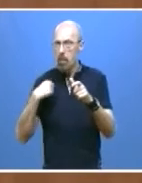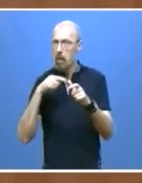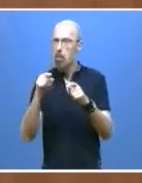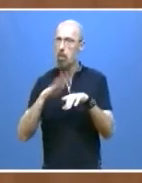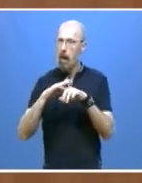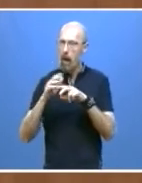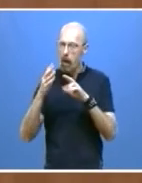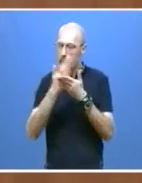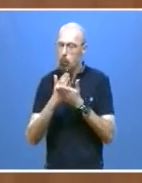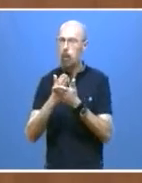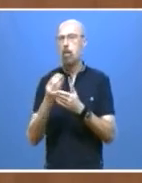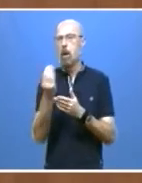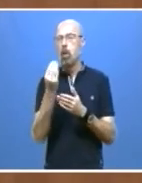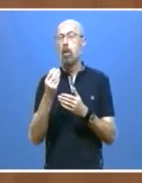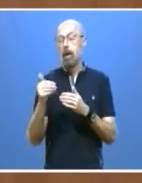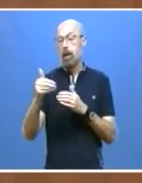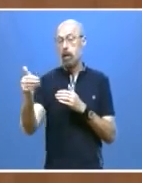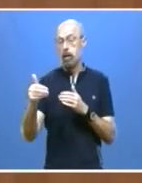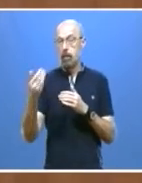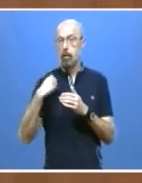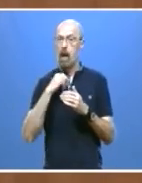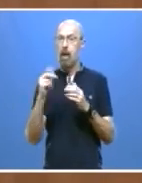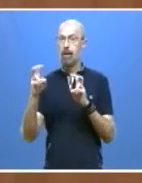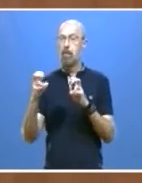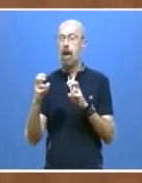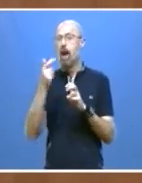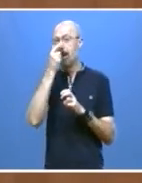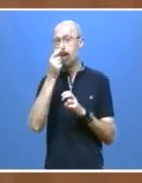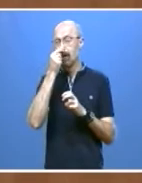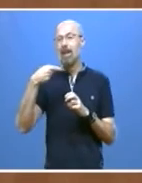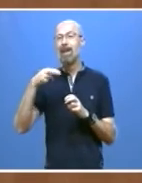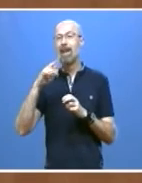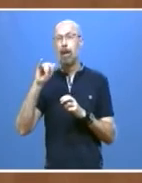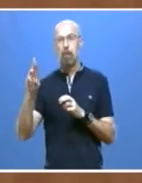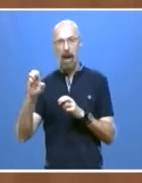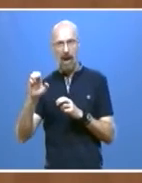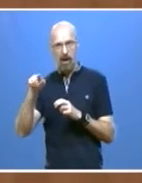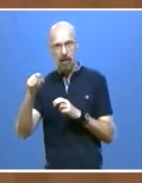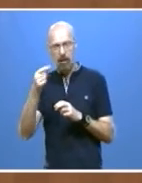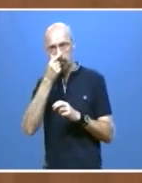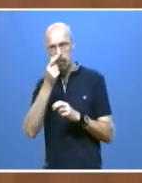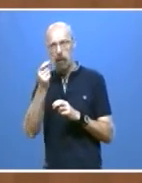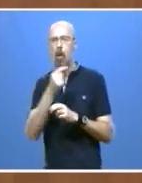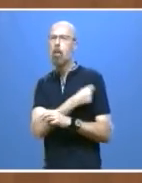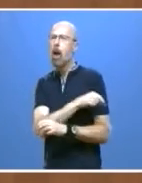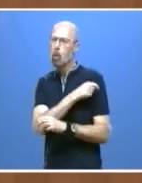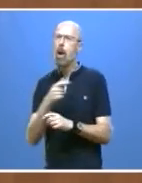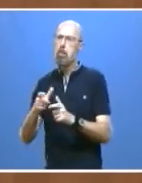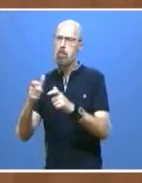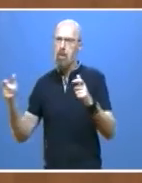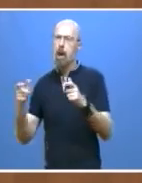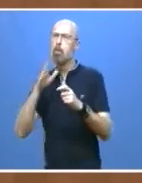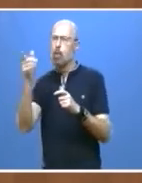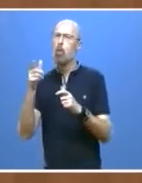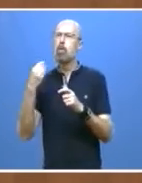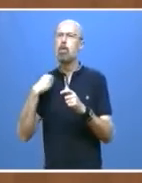la cobertura de vacunación frente a la gripe con el objetivo de superar el 75% de mayores de 60